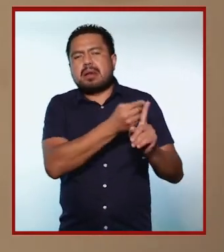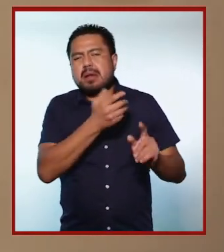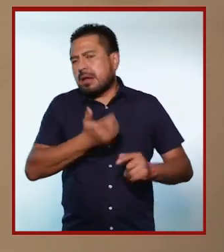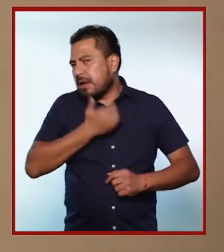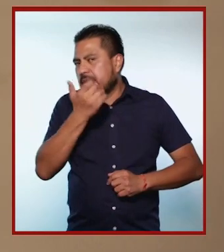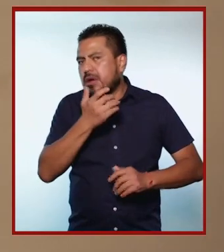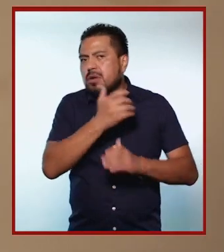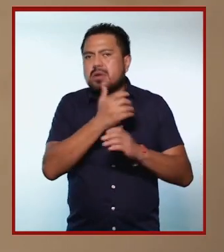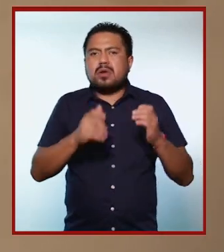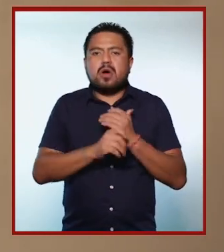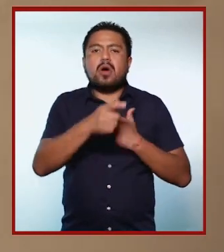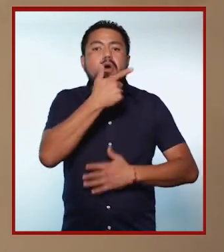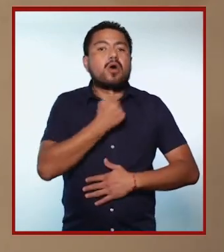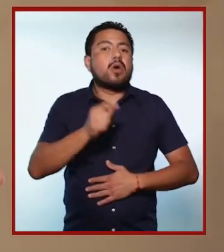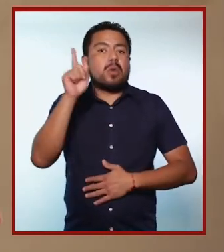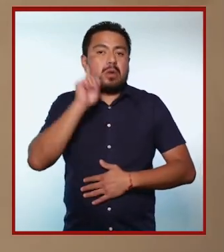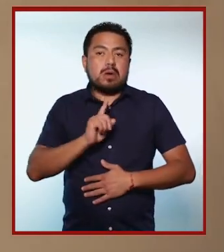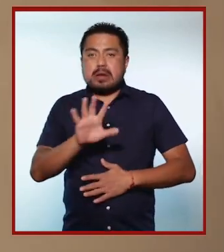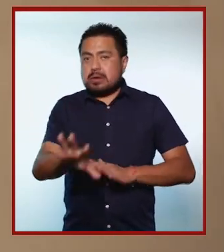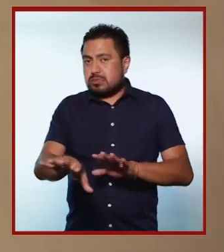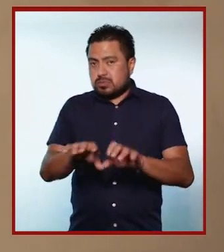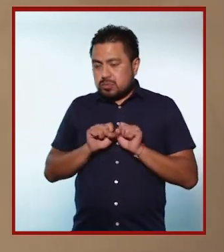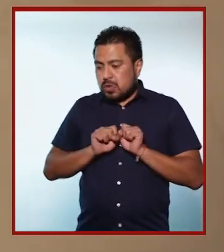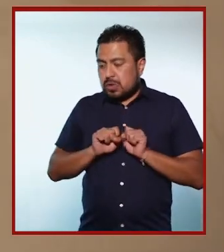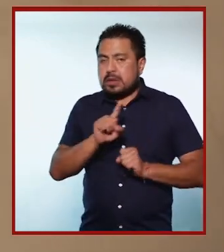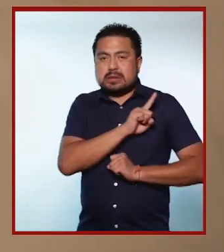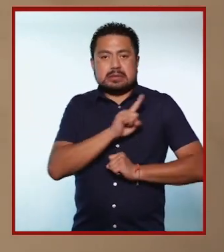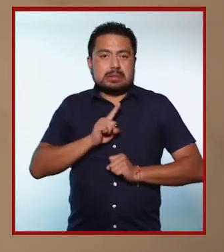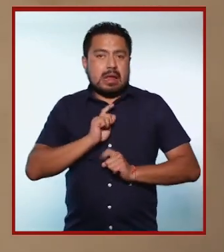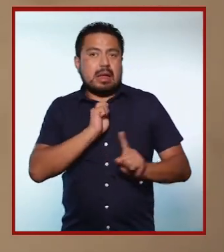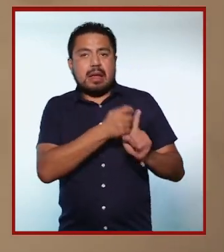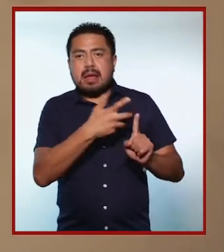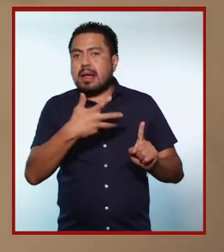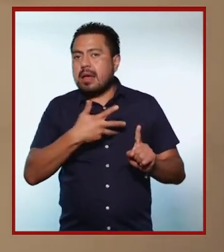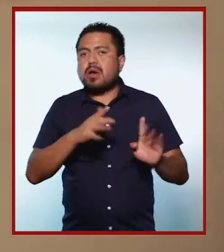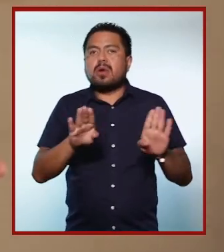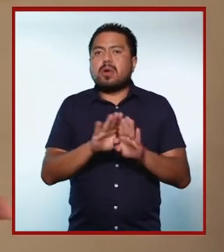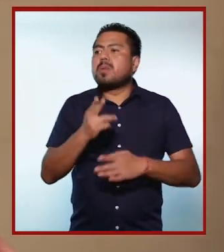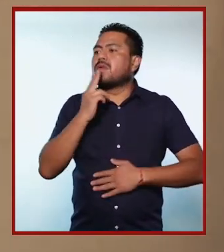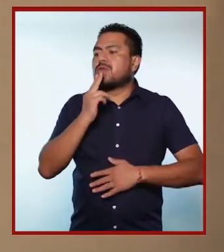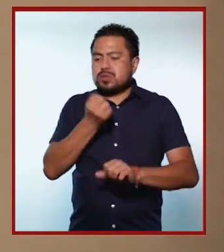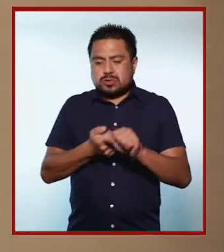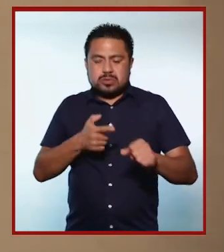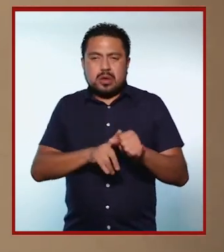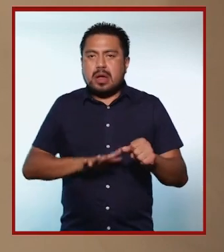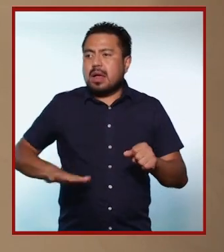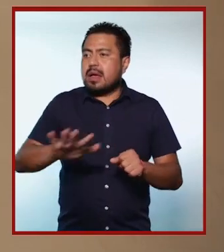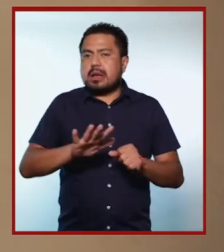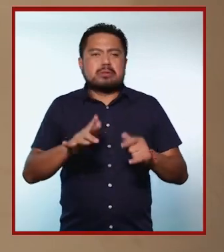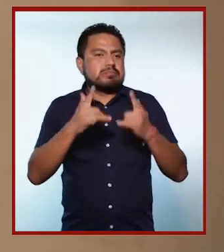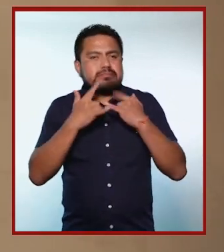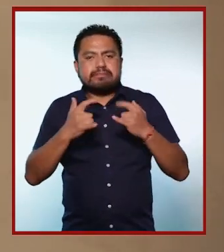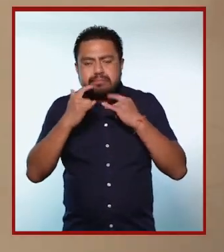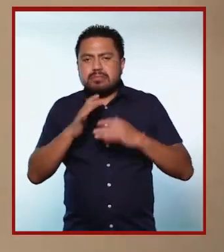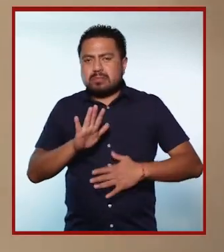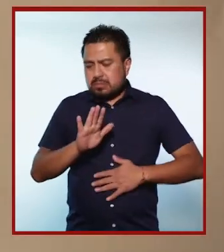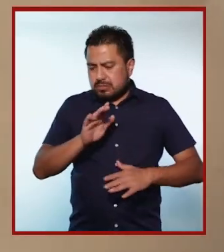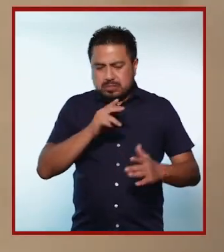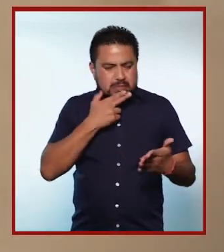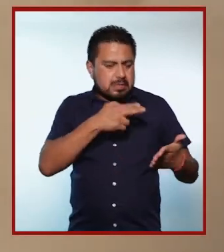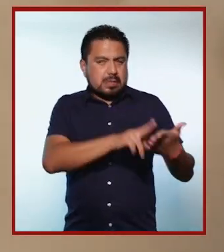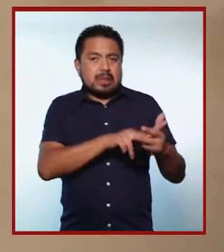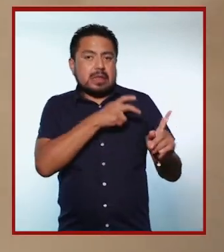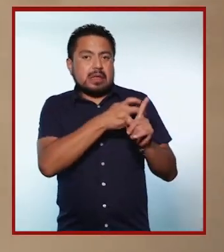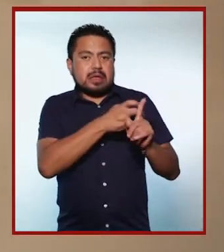atributos y características que hombres y mujeres poseen, deberían poseer y de las funciones sociales que ambos desempeñan. Un